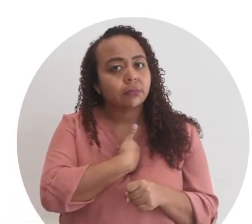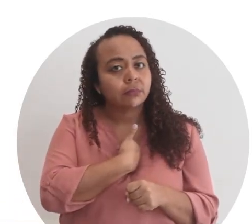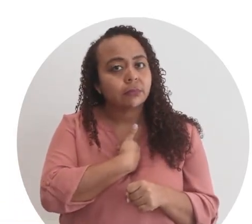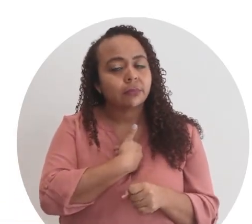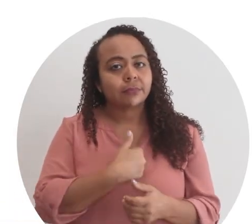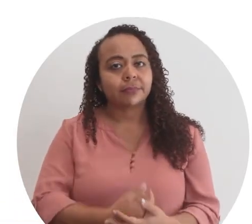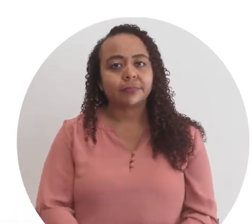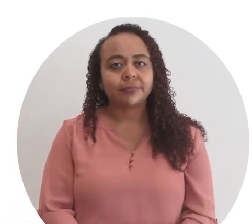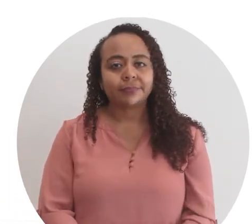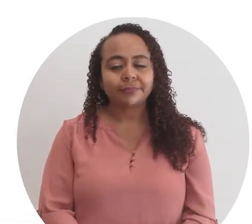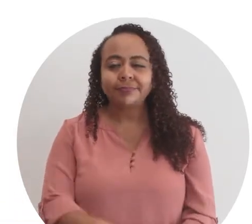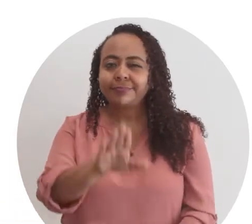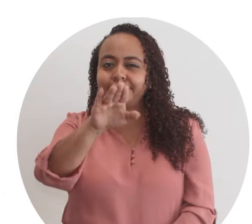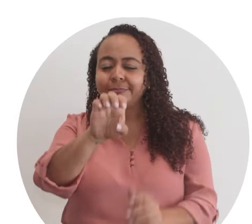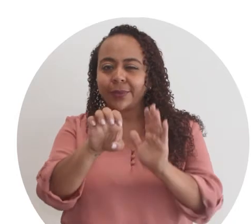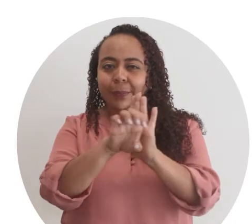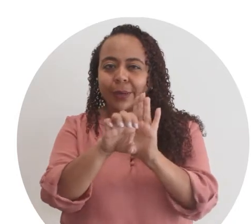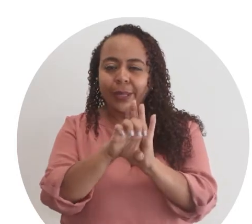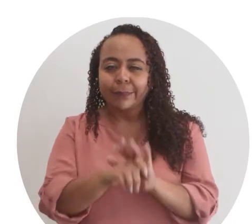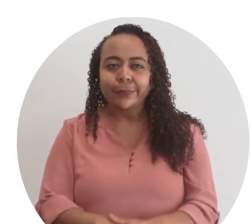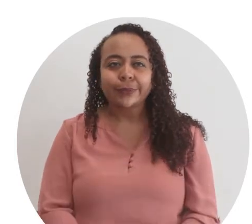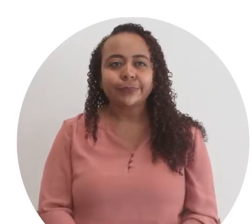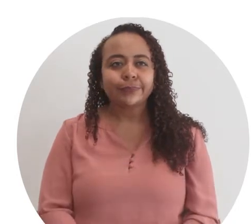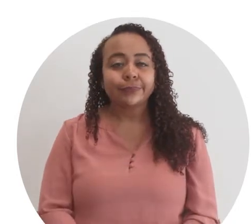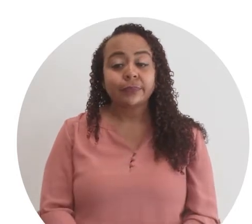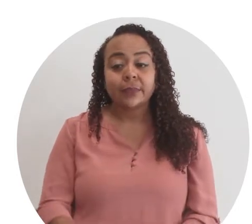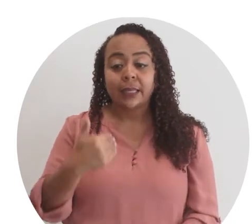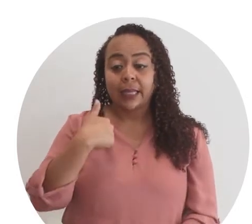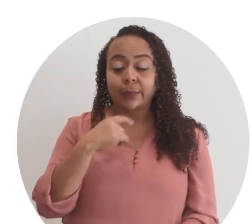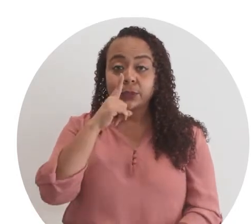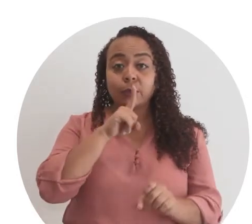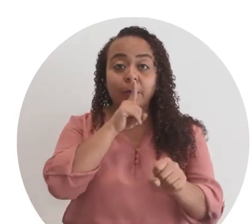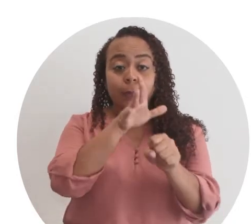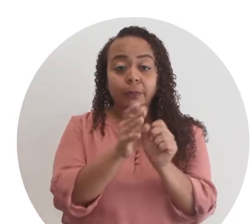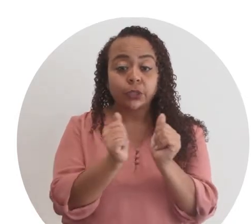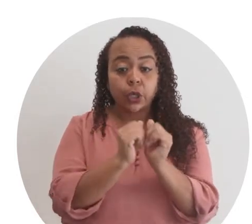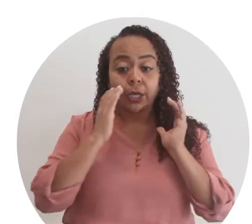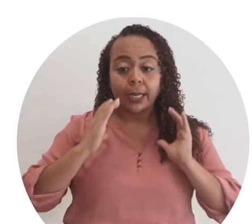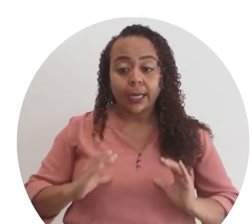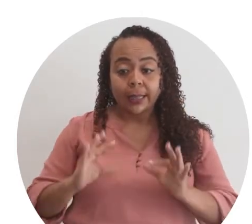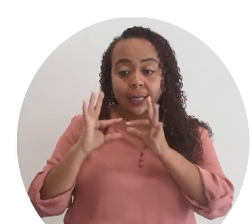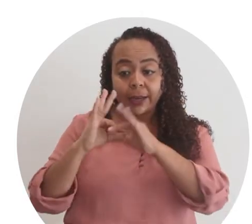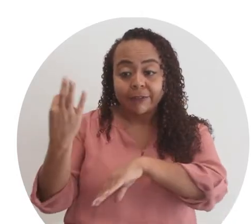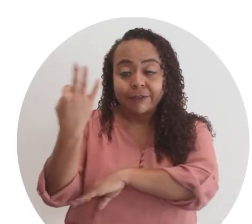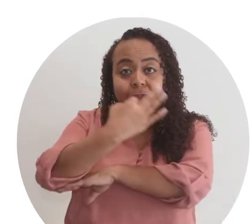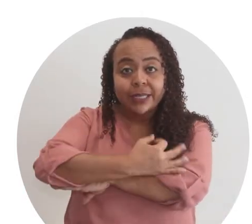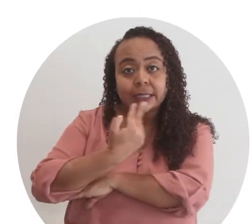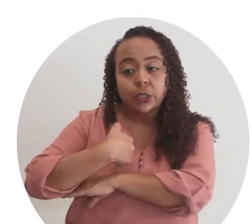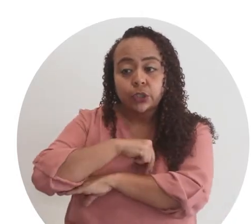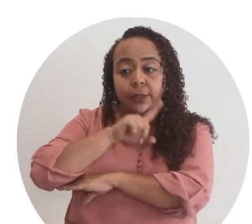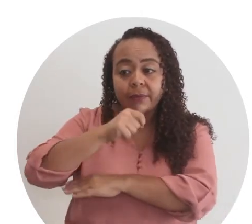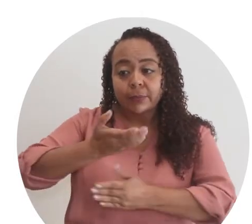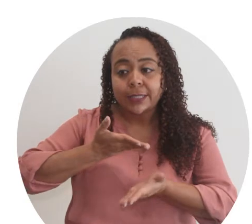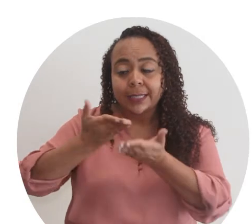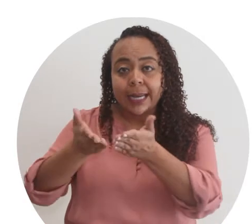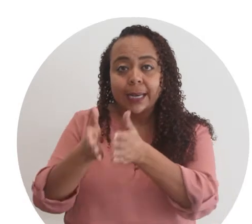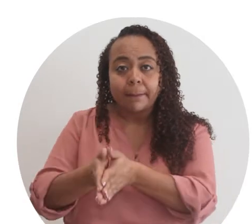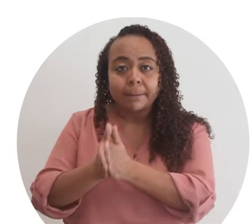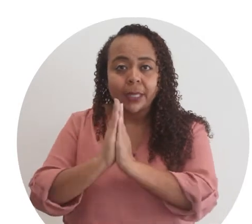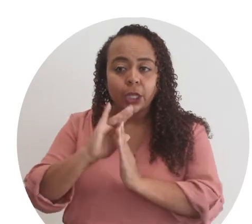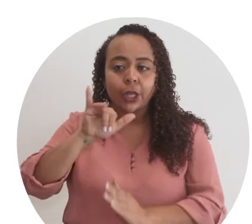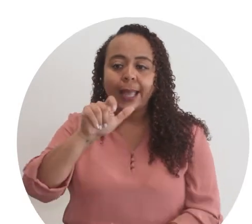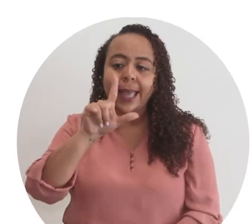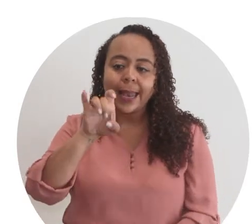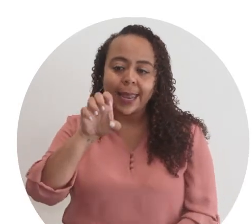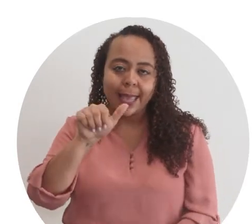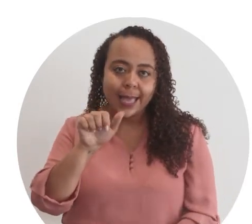con nosotras mismas. Por ejemplo, si hacemos un compromiso con una clienta sobre la fecha en la que debemos